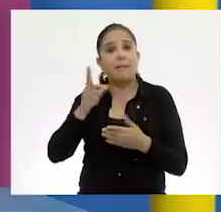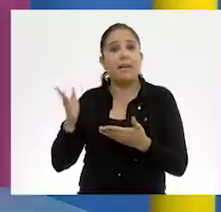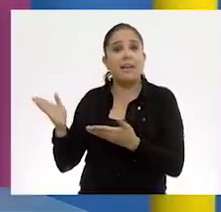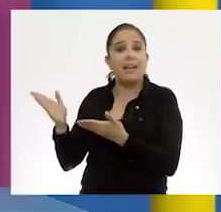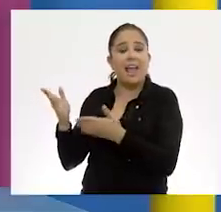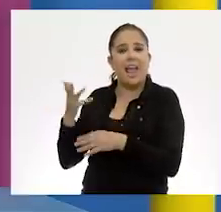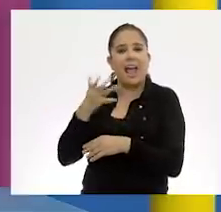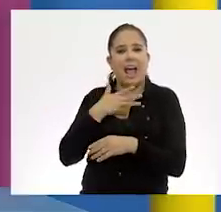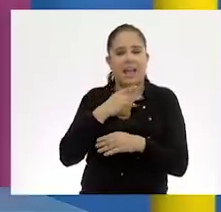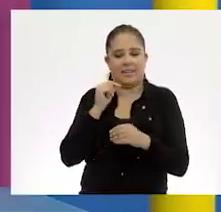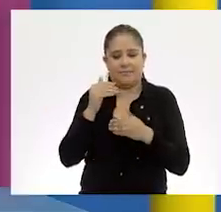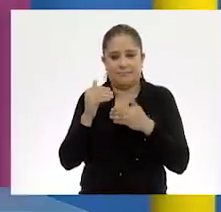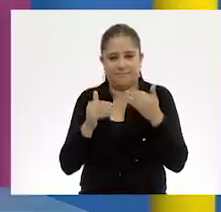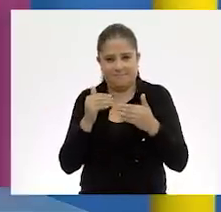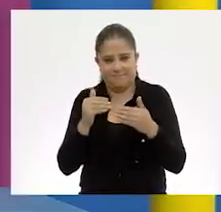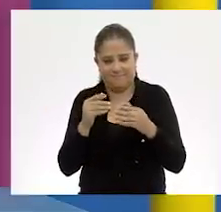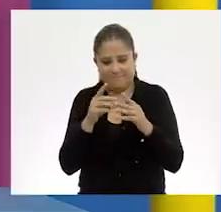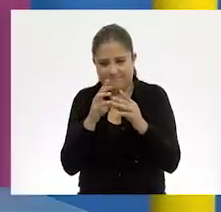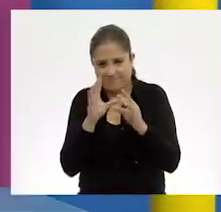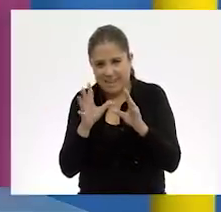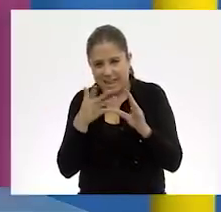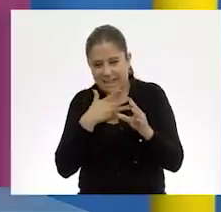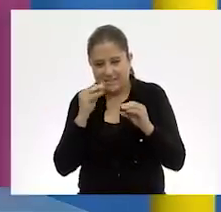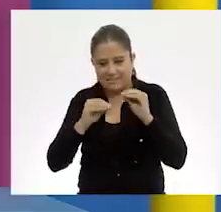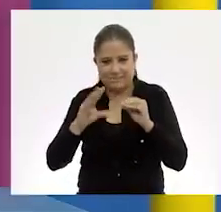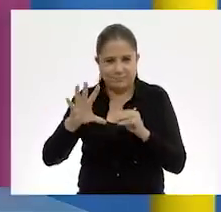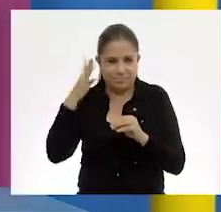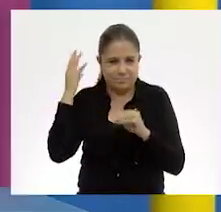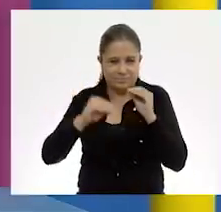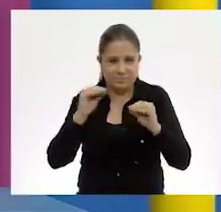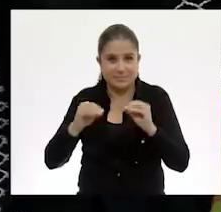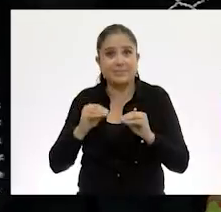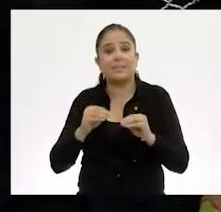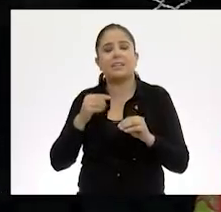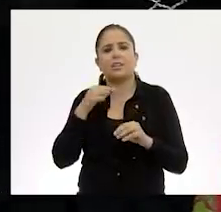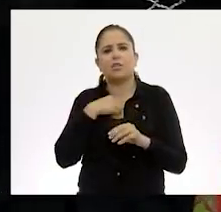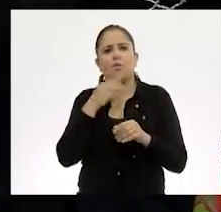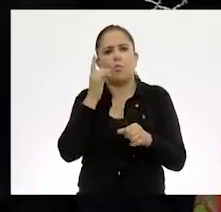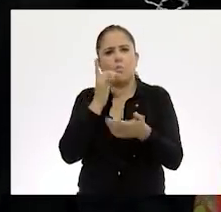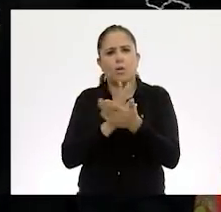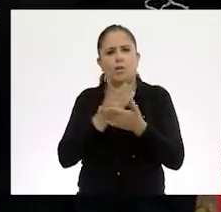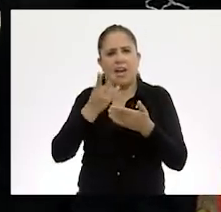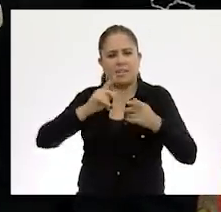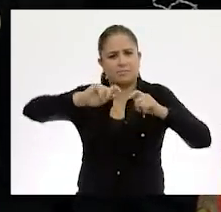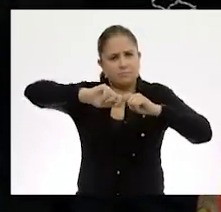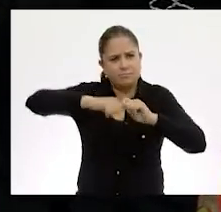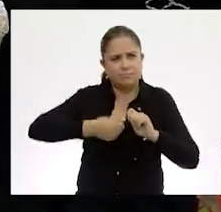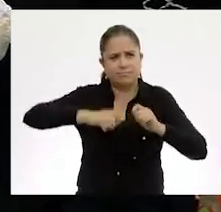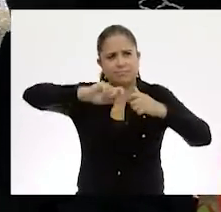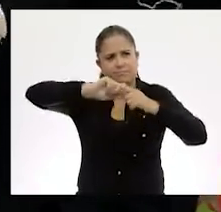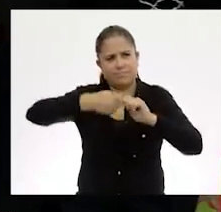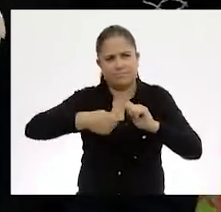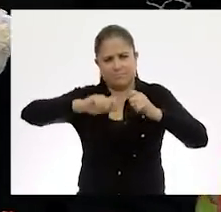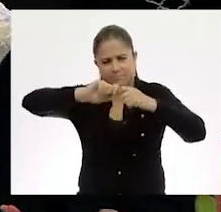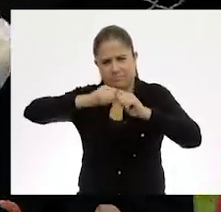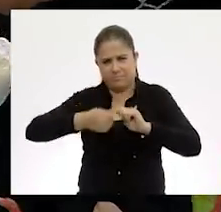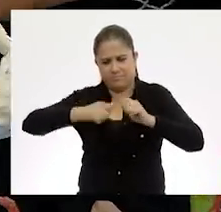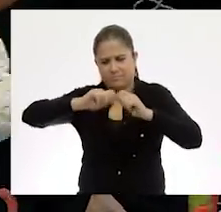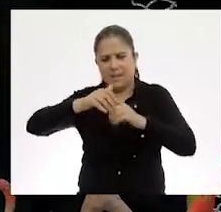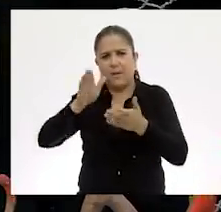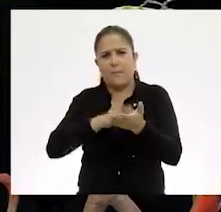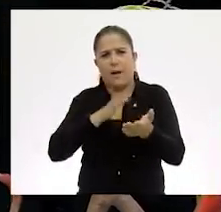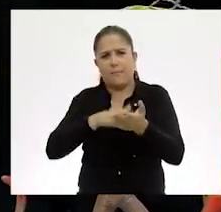si se dan cuenta este ya lo tengo un poquito avanzado. ¿Qué es lo que estoy haciendo? Simplemente voy a ir enredando nuestro papel en